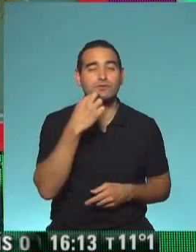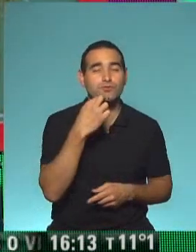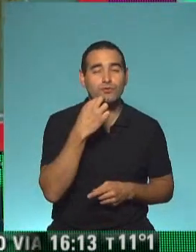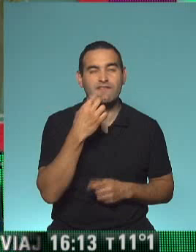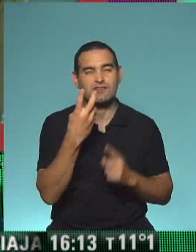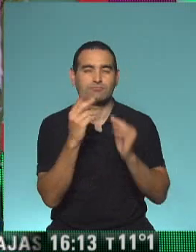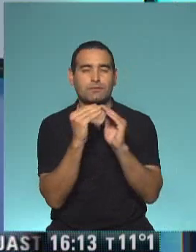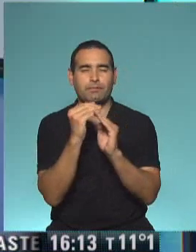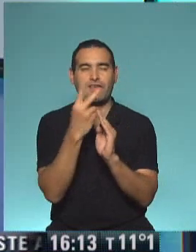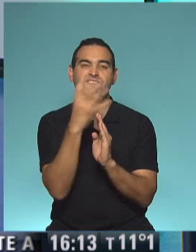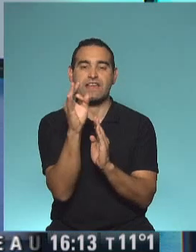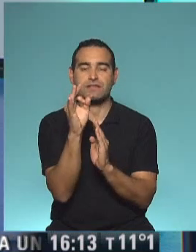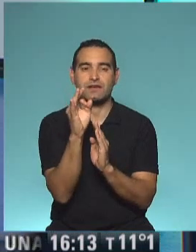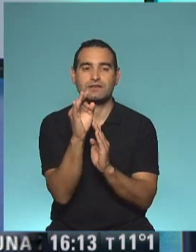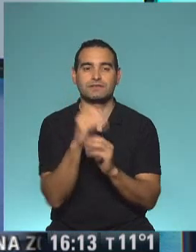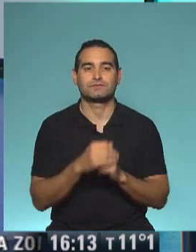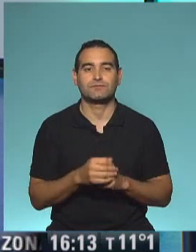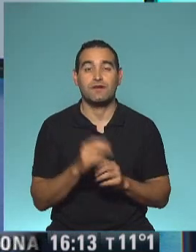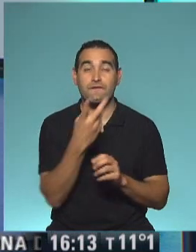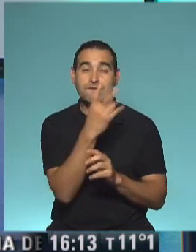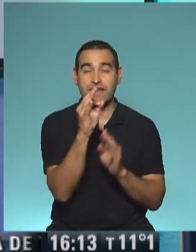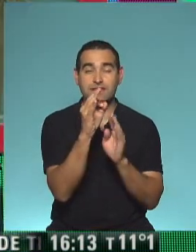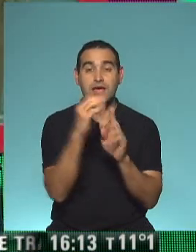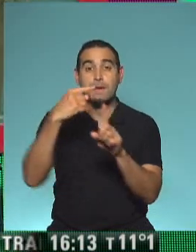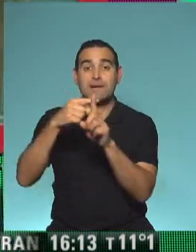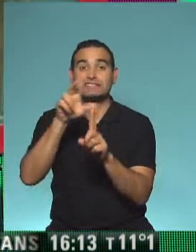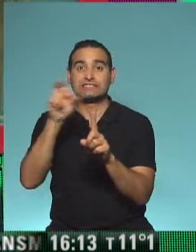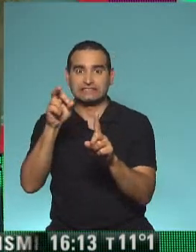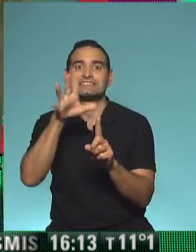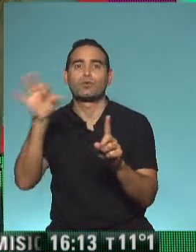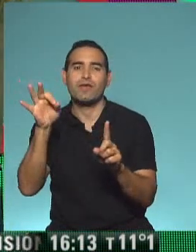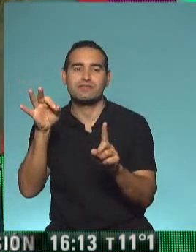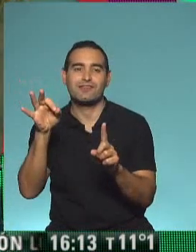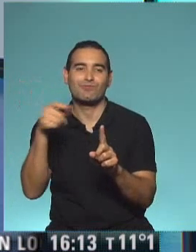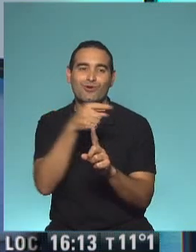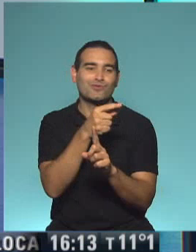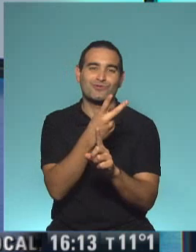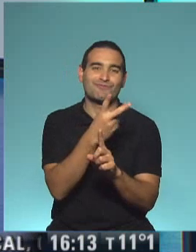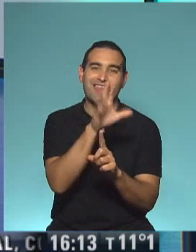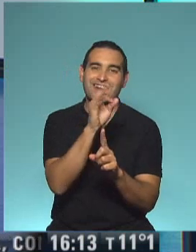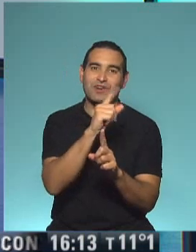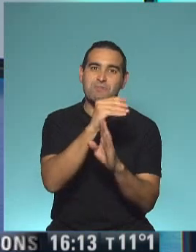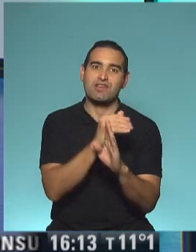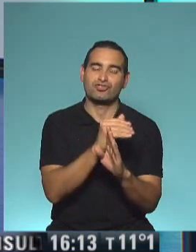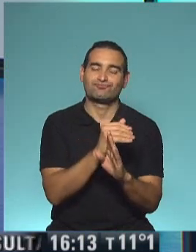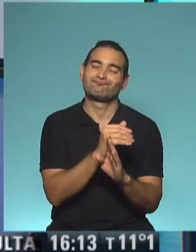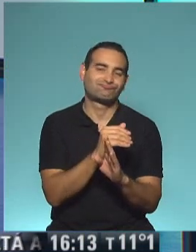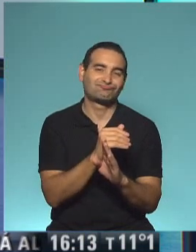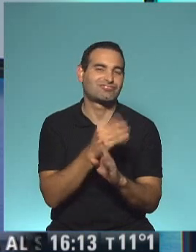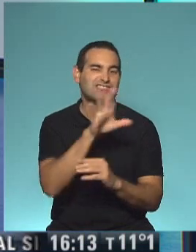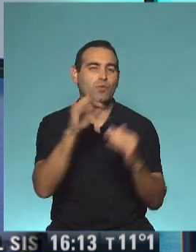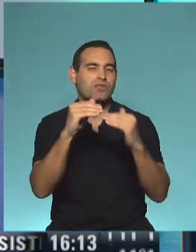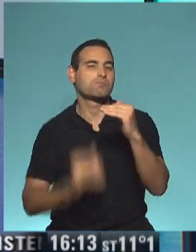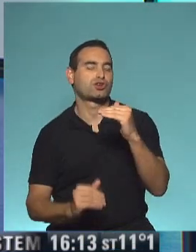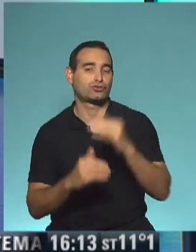Claro. Y a 20 sé que está a 30 de 50. Y como el otro número es más chiquito, me doy cuenta que va a dar menos que